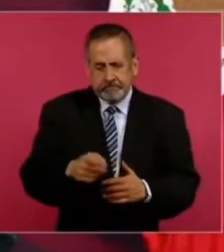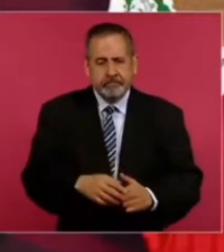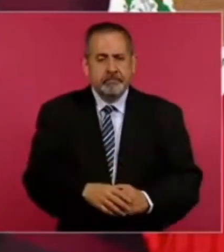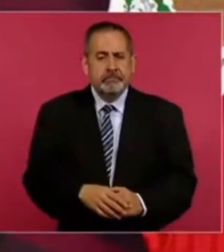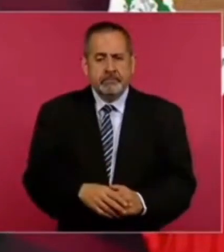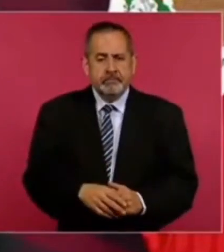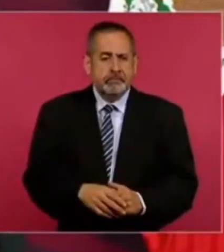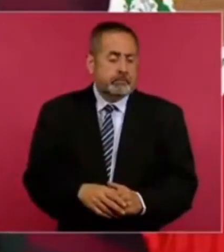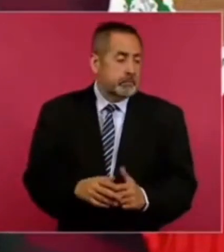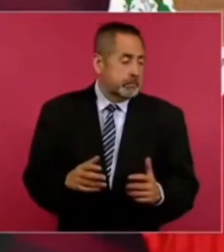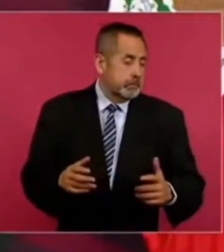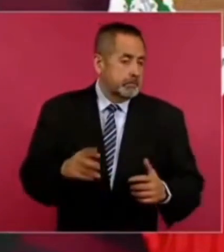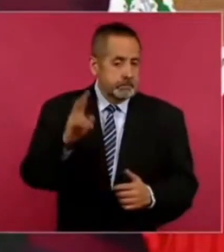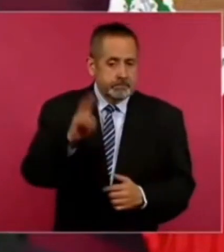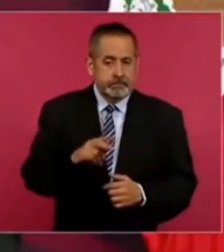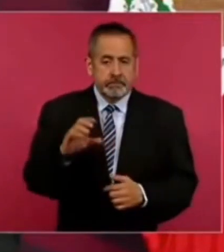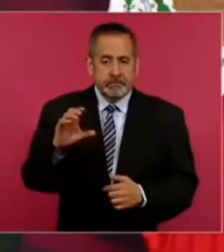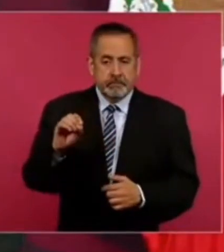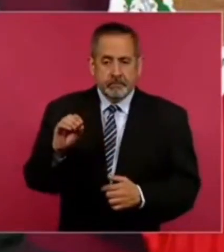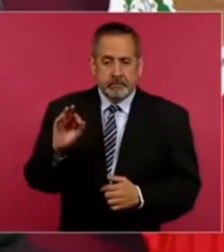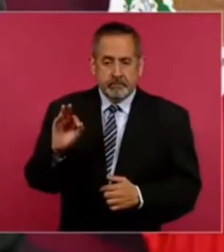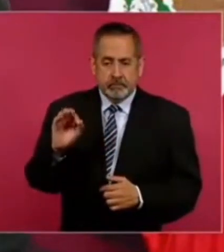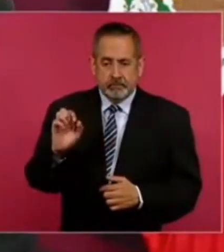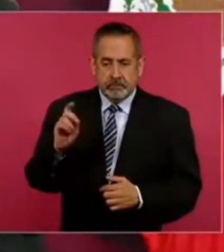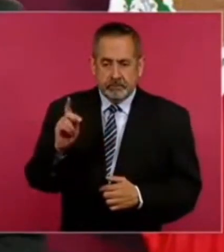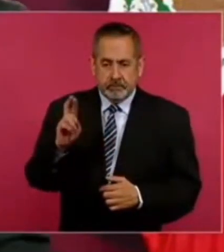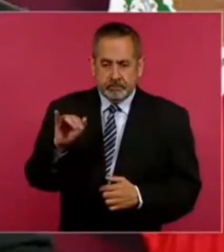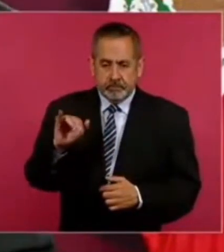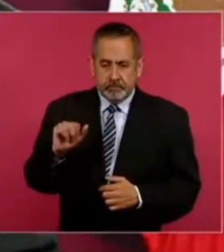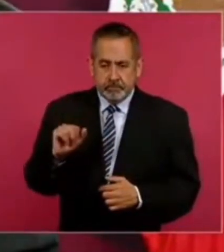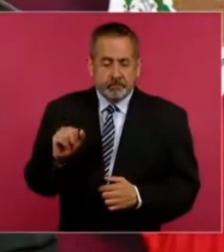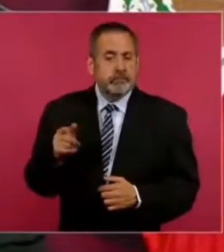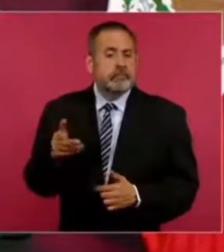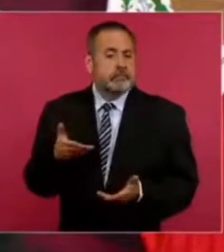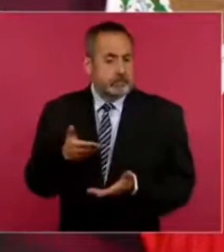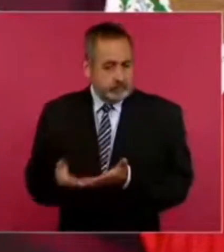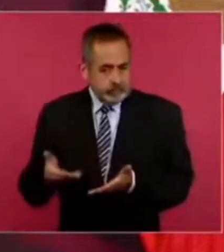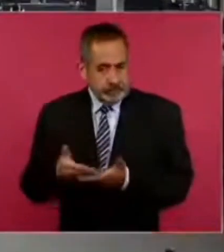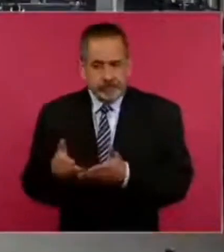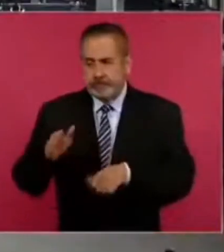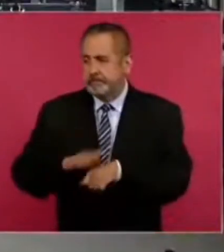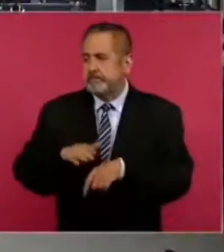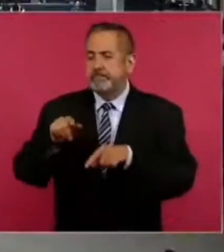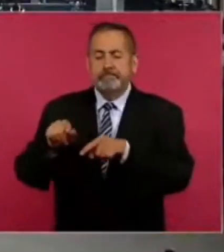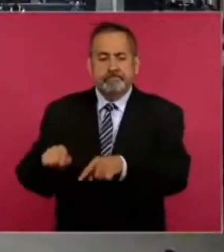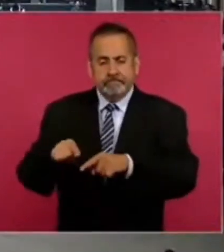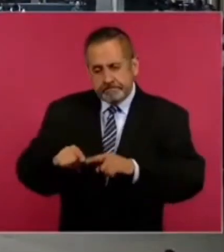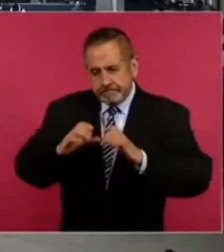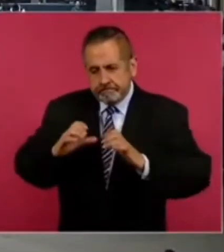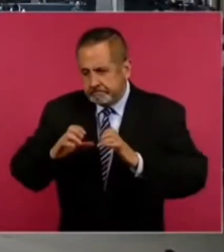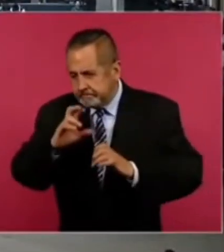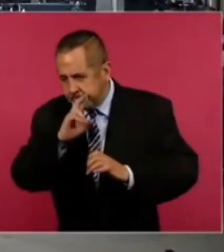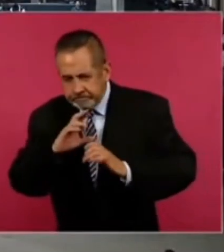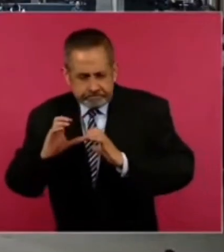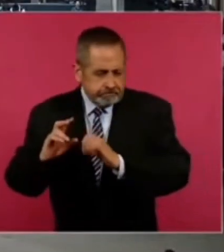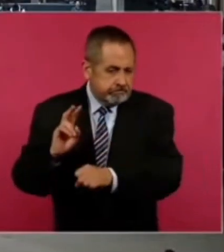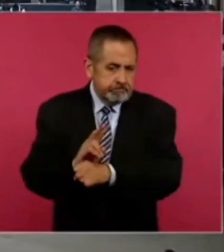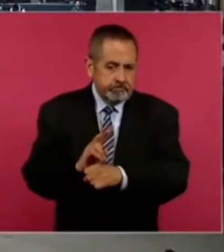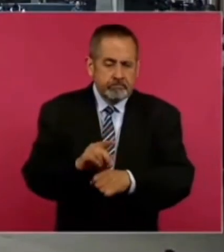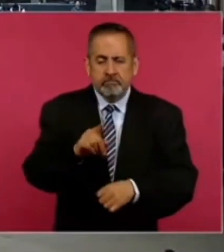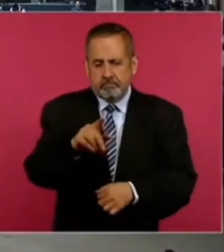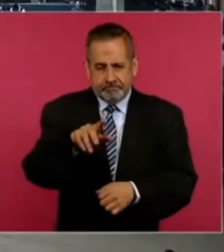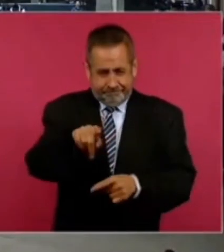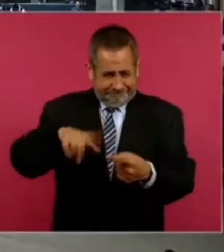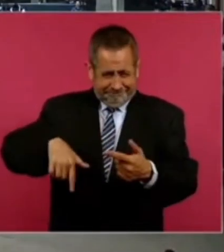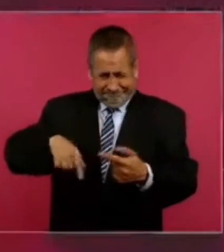Y tanto COFEPRIS, ahora hay más cuidado. Todo lo que dices